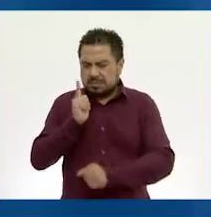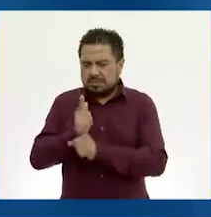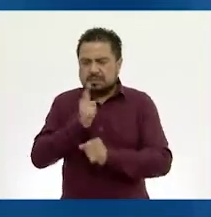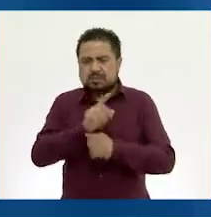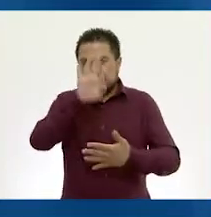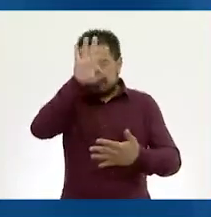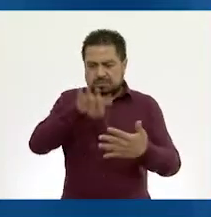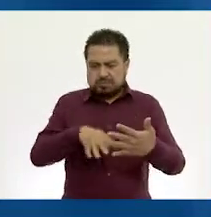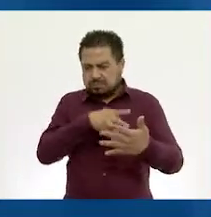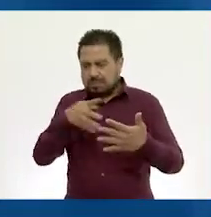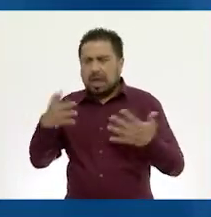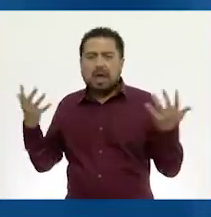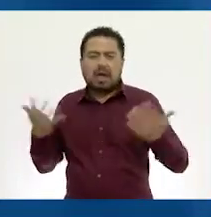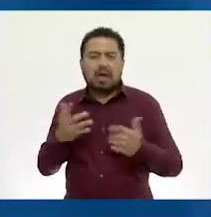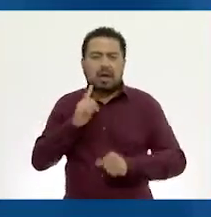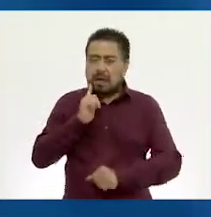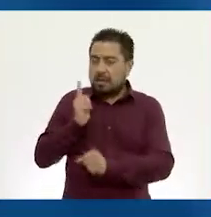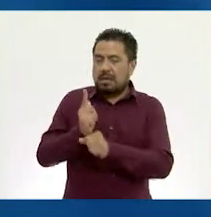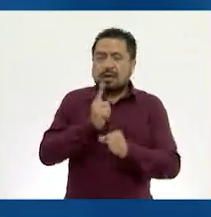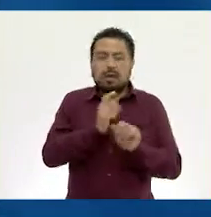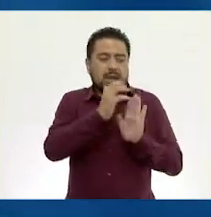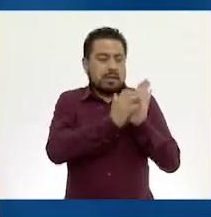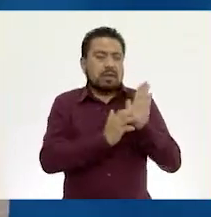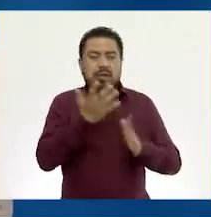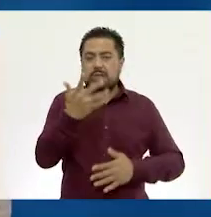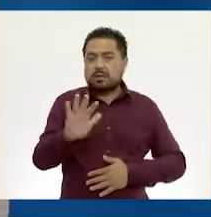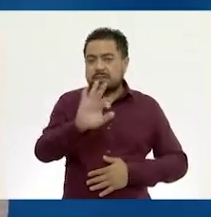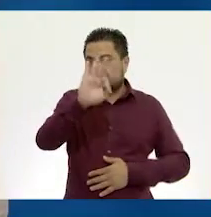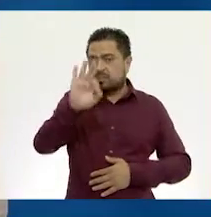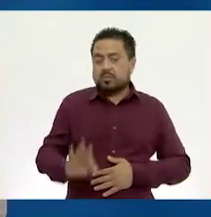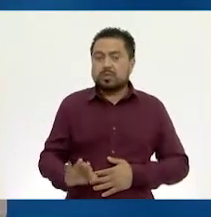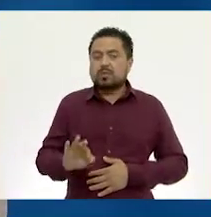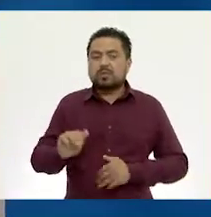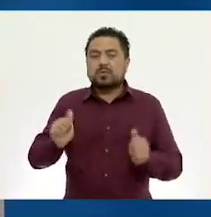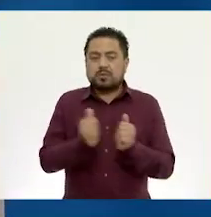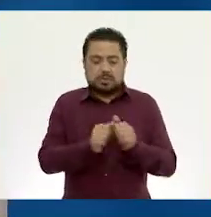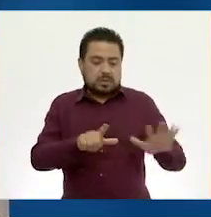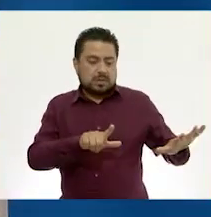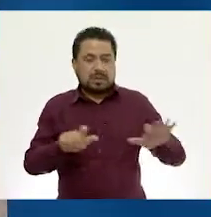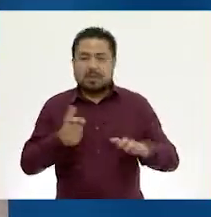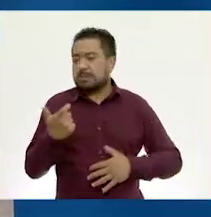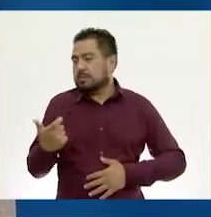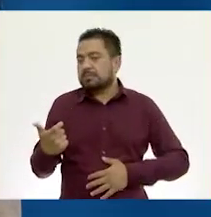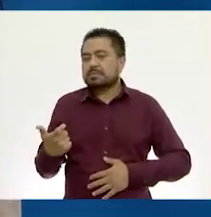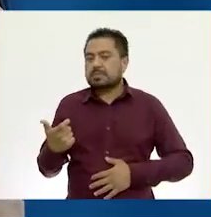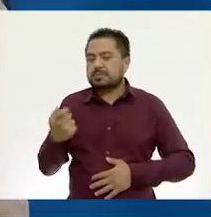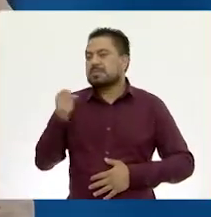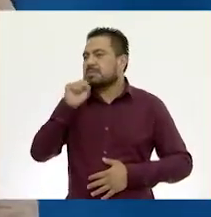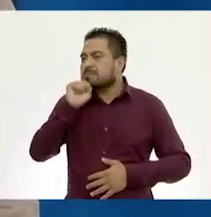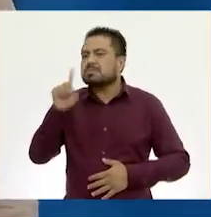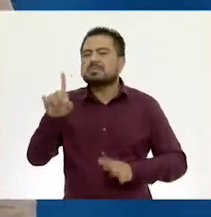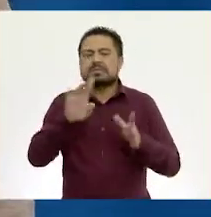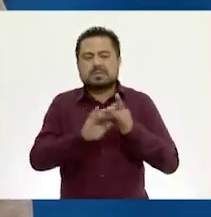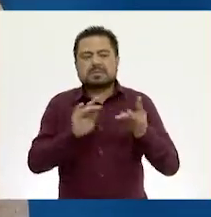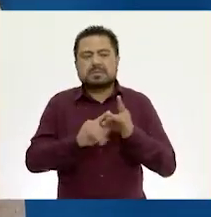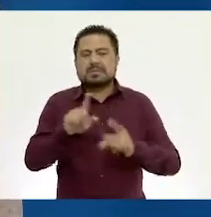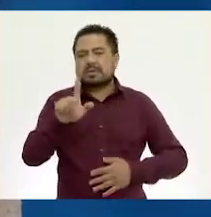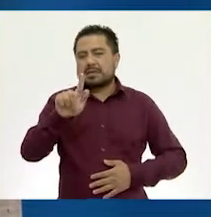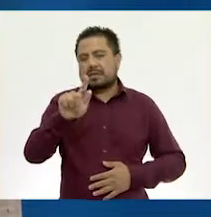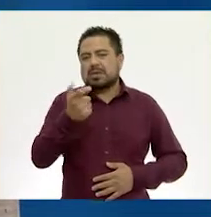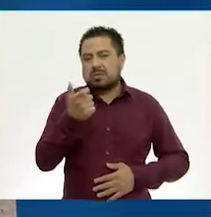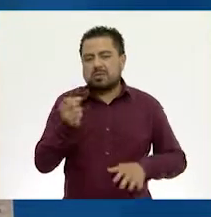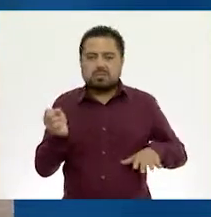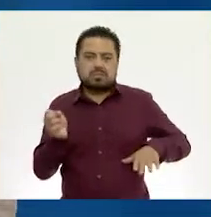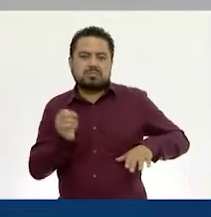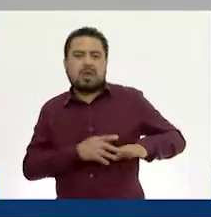tabla que elaboramos podemos ver que ahorraron el 10% de 700, que es lo mismo, a decir que ahorraron 70